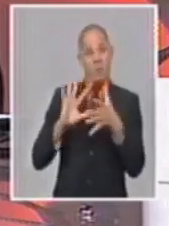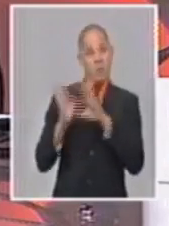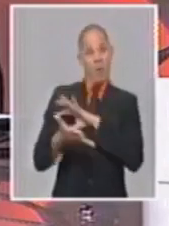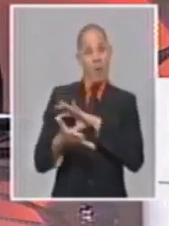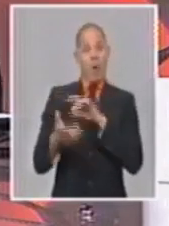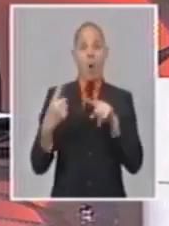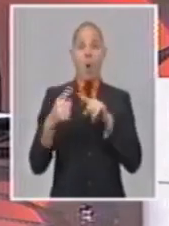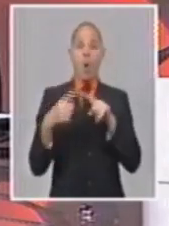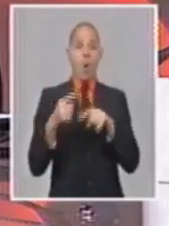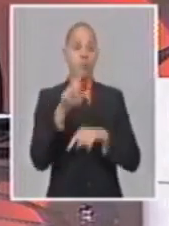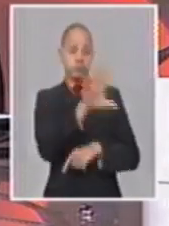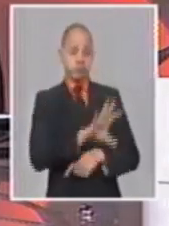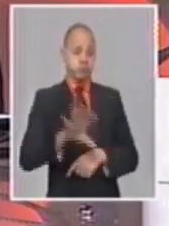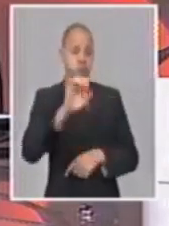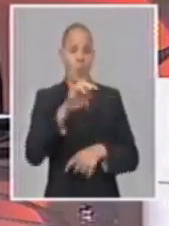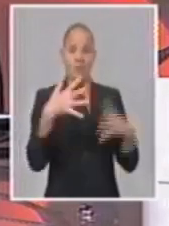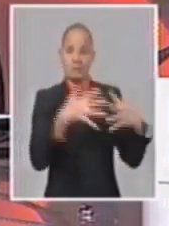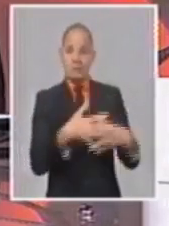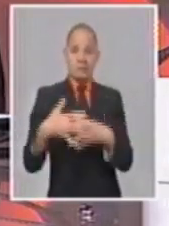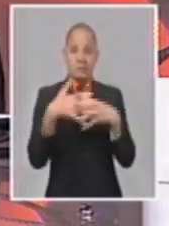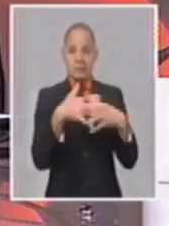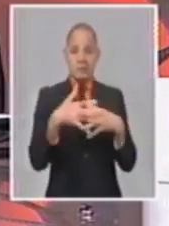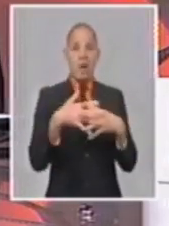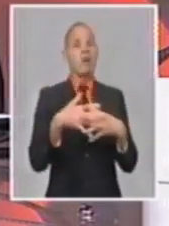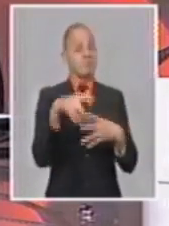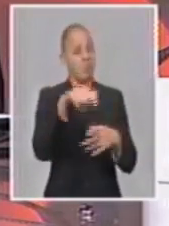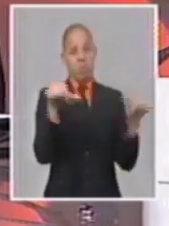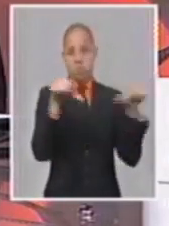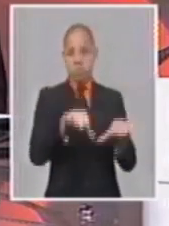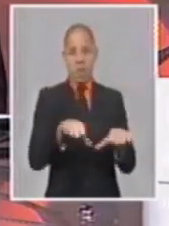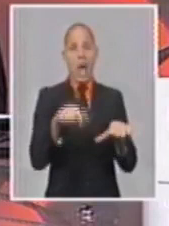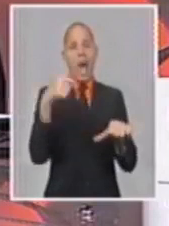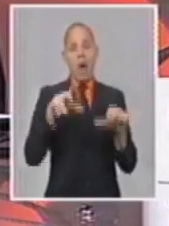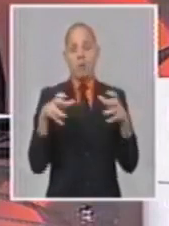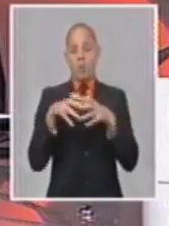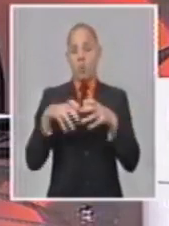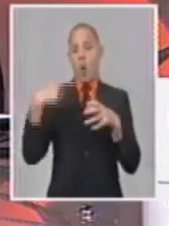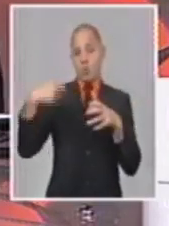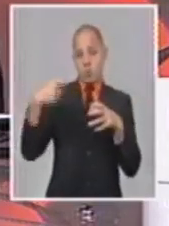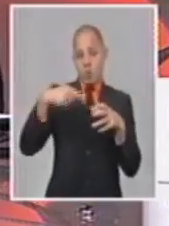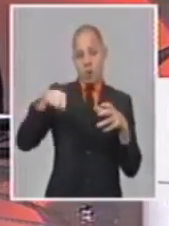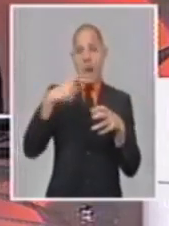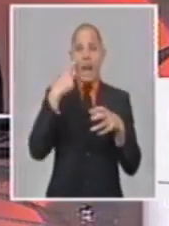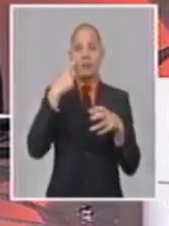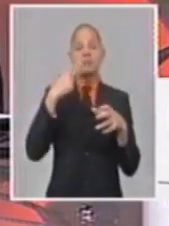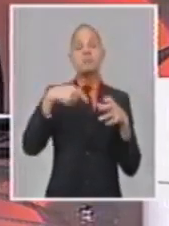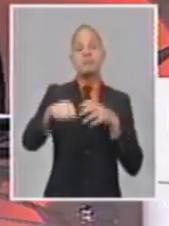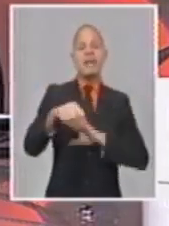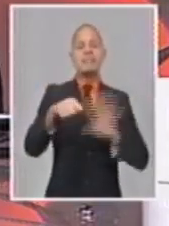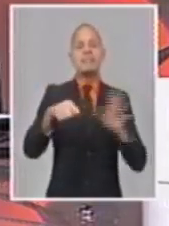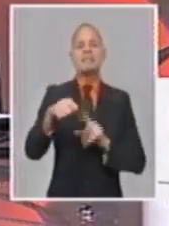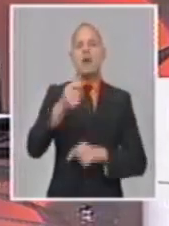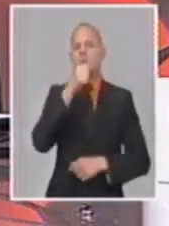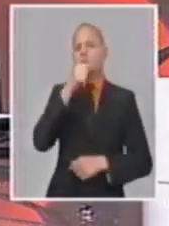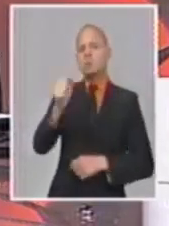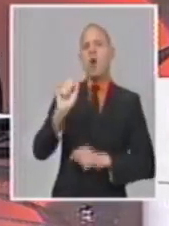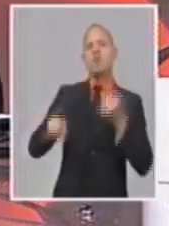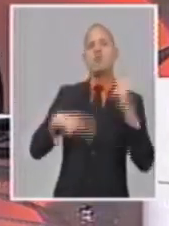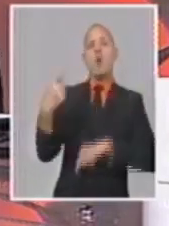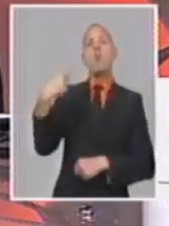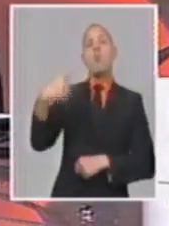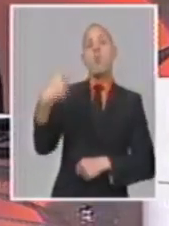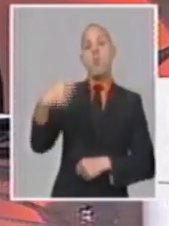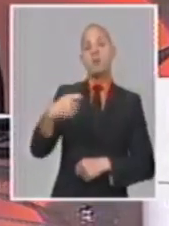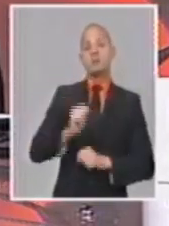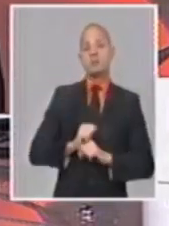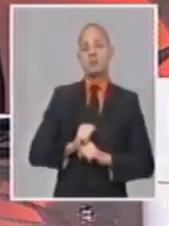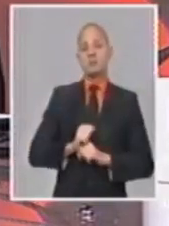los Estados Unidos. El Senado de esa nación deberá votar el juicio político. Es la primera vez que un presidente en su